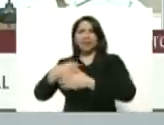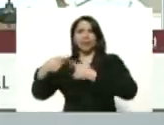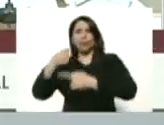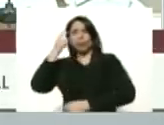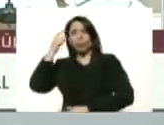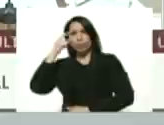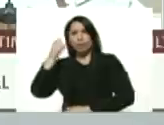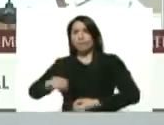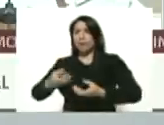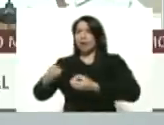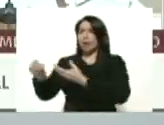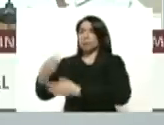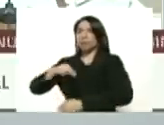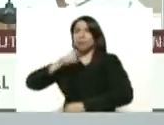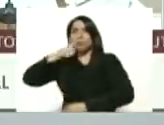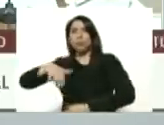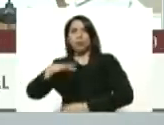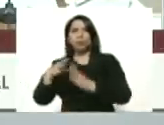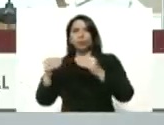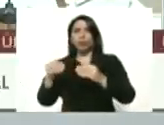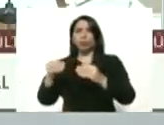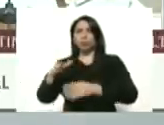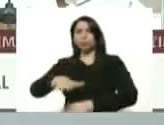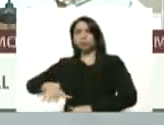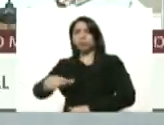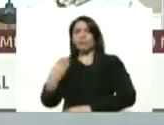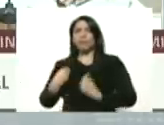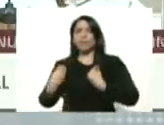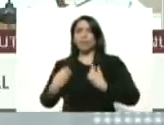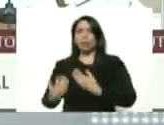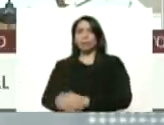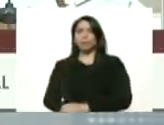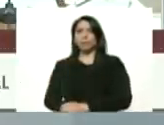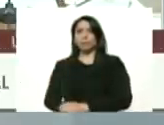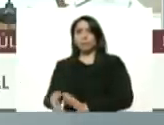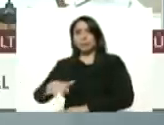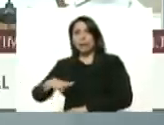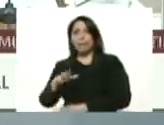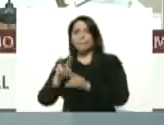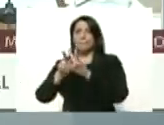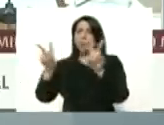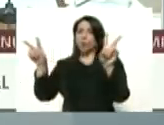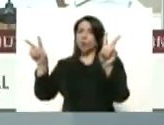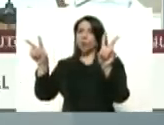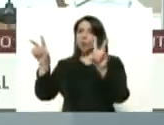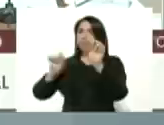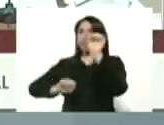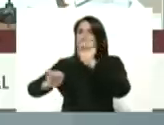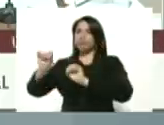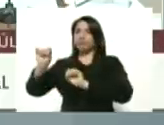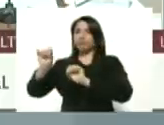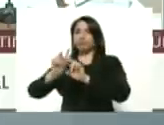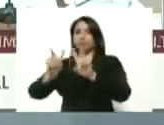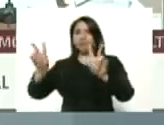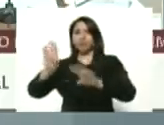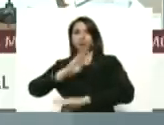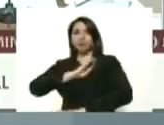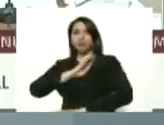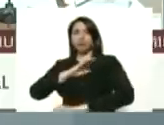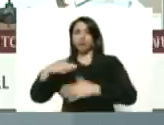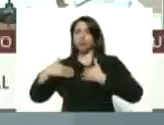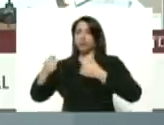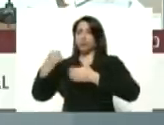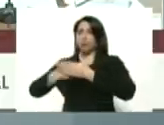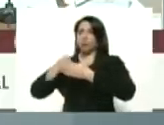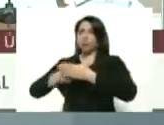por nuestro pueblo en todos los campos de la vida en el campo de la paz la defensa de la paz la seguridad